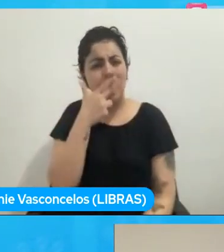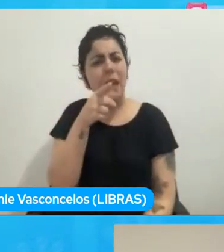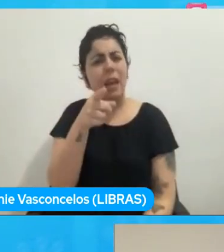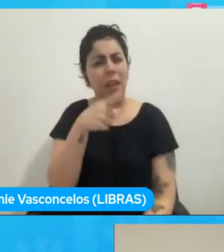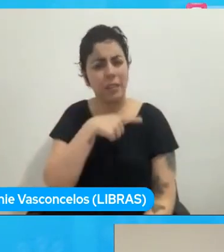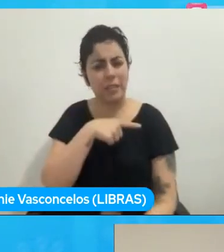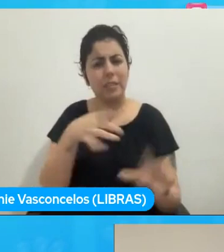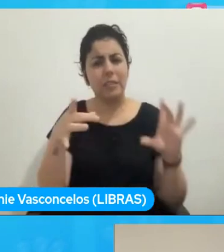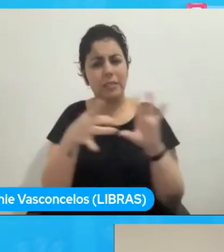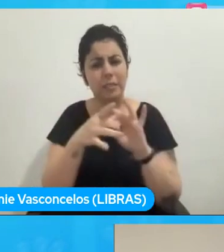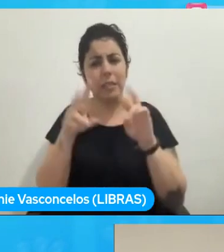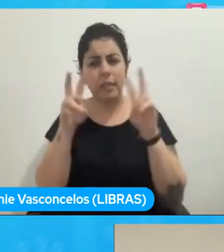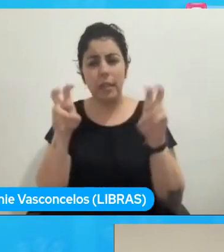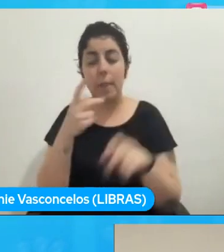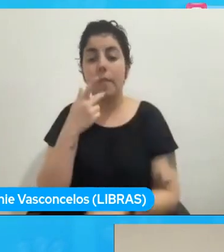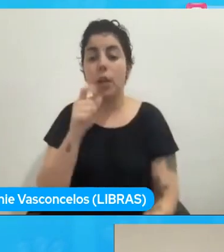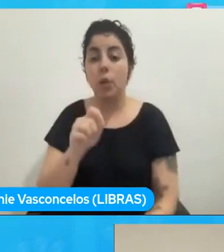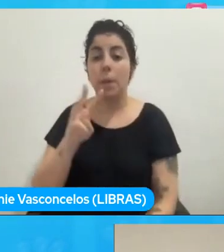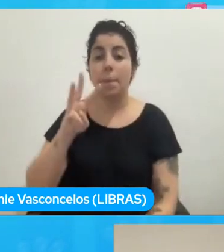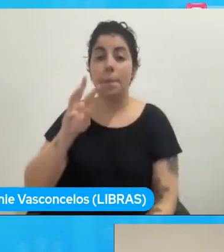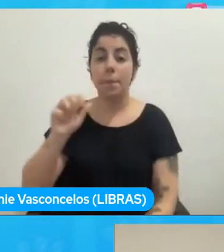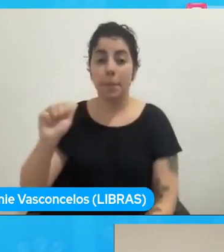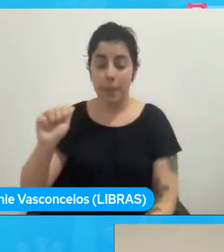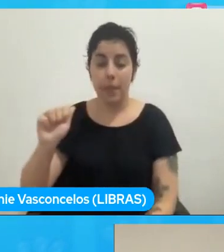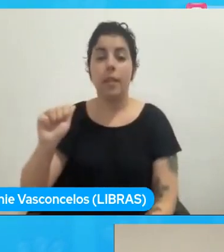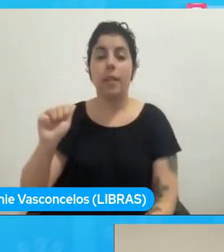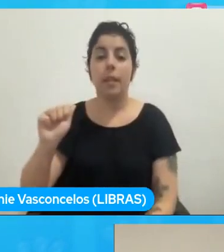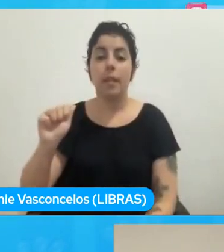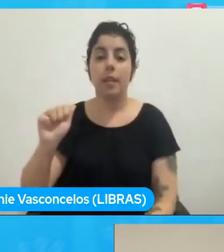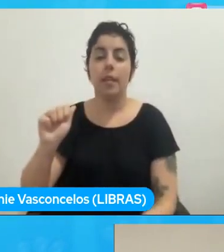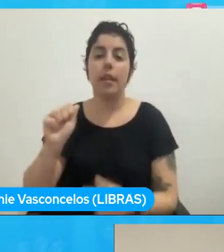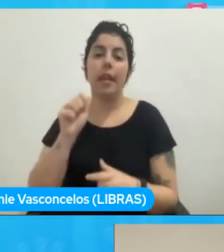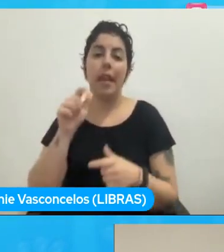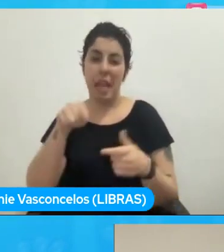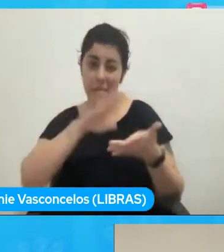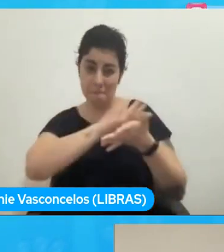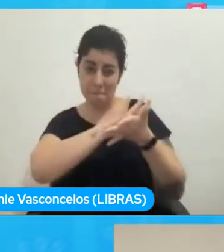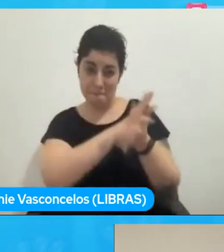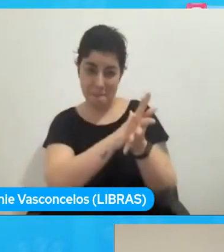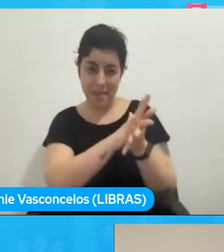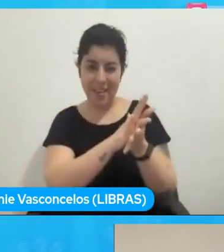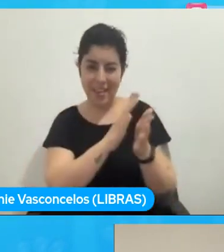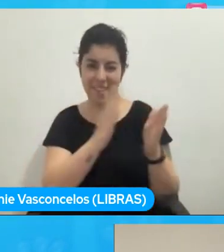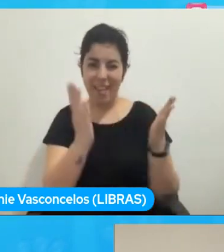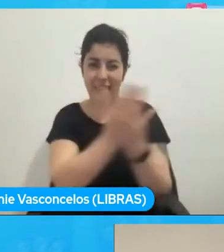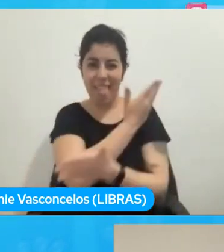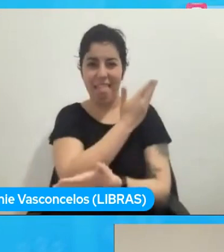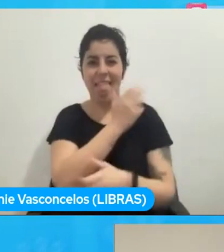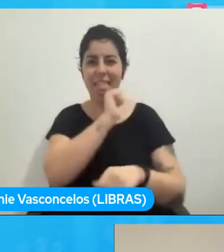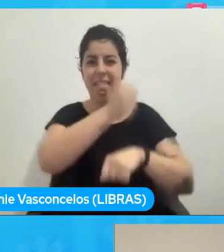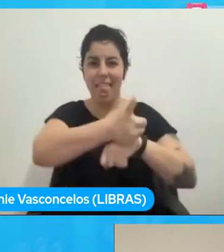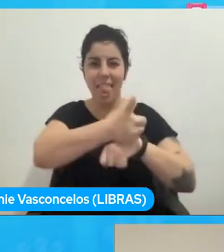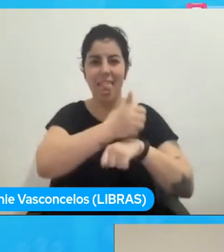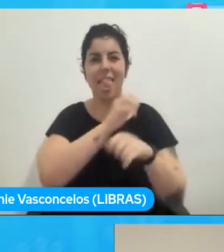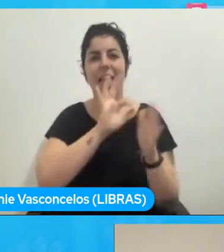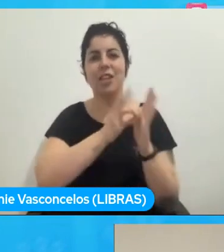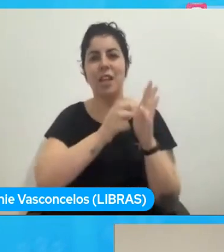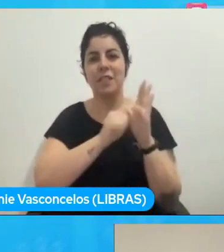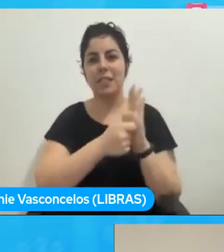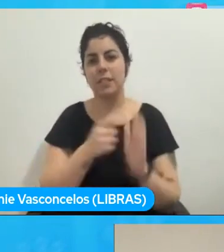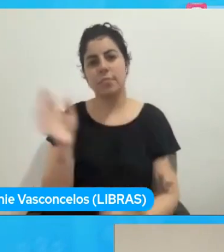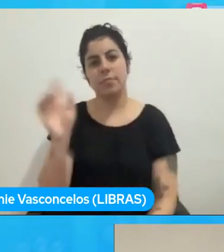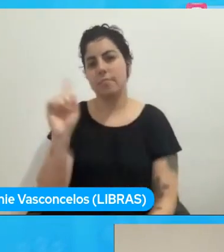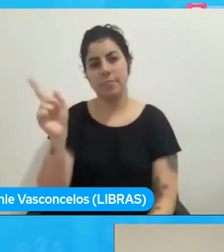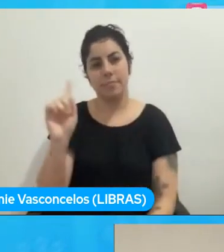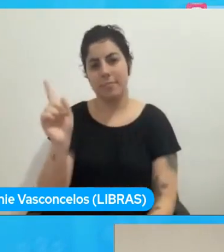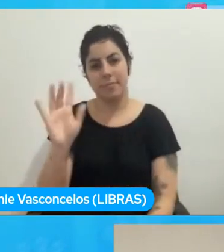que WebAssembly, ¿otro JavaScript killer? No. Y creo que por eso quise hacer la aclaración al